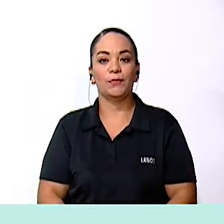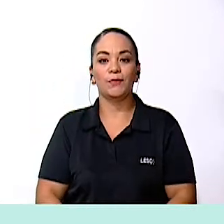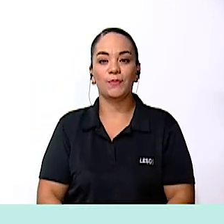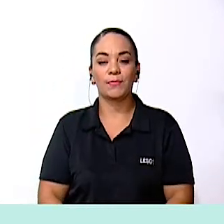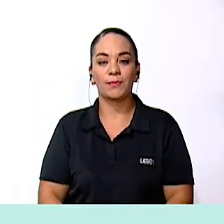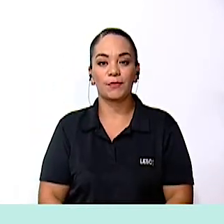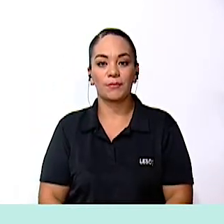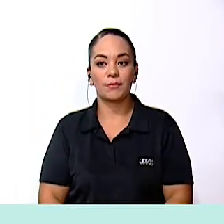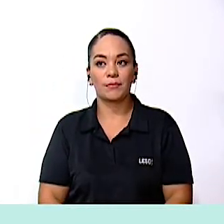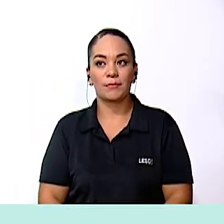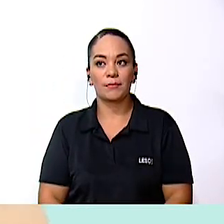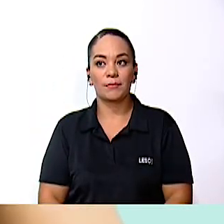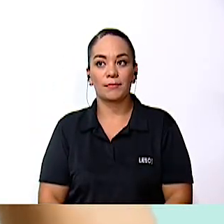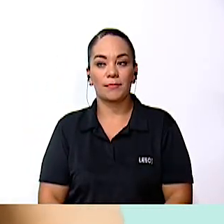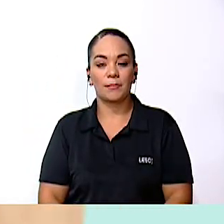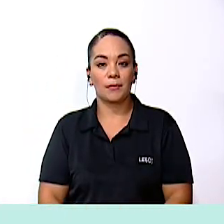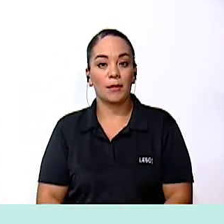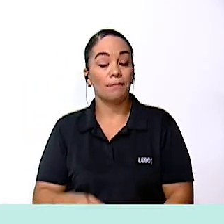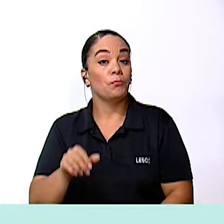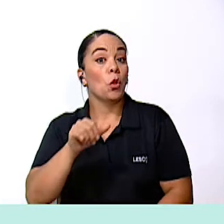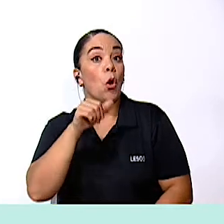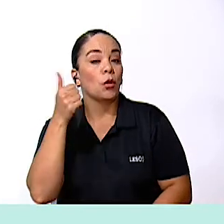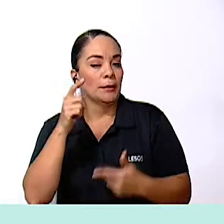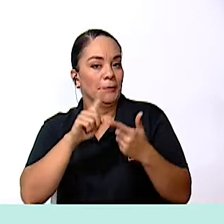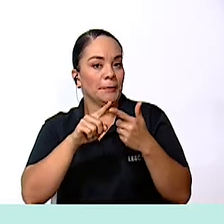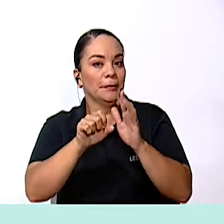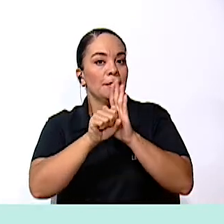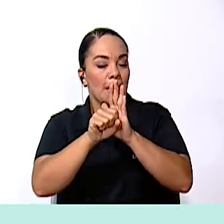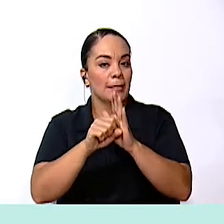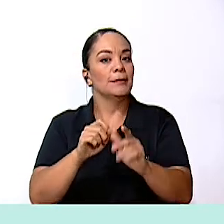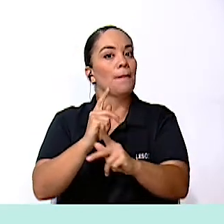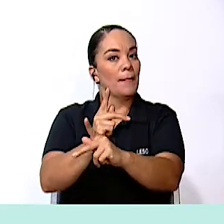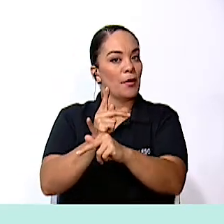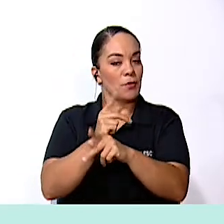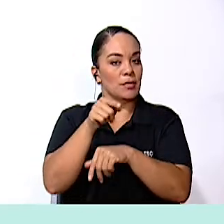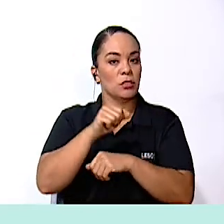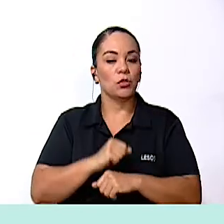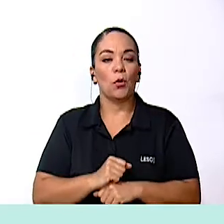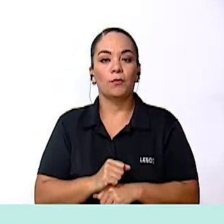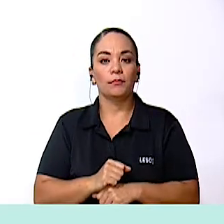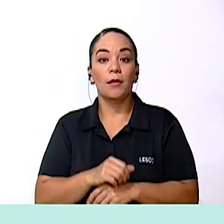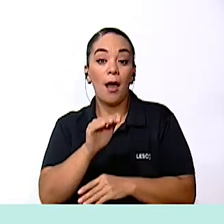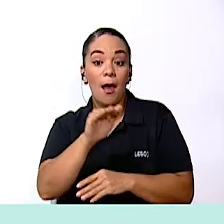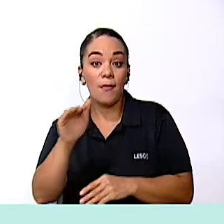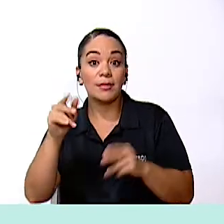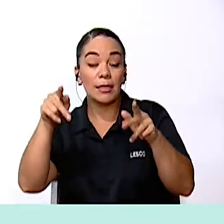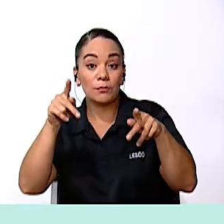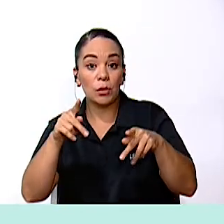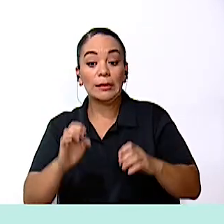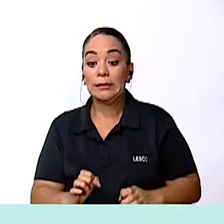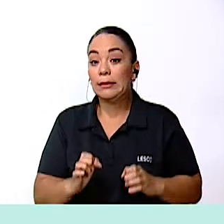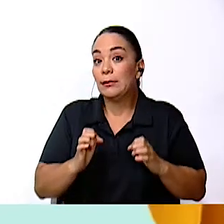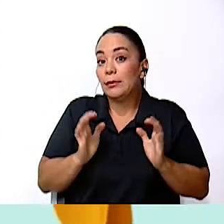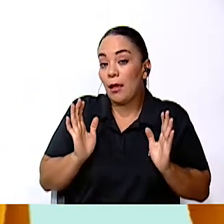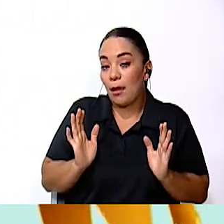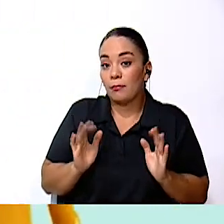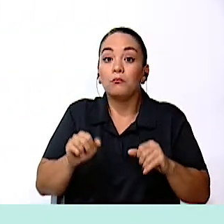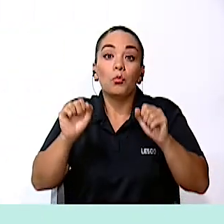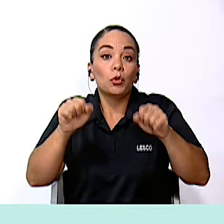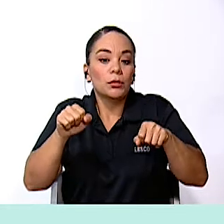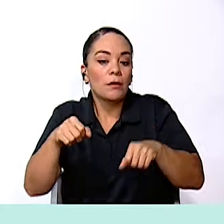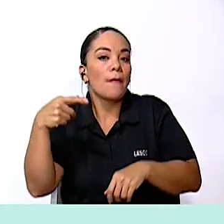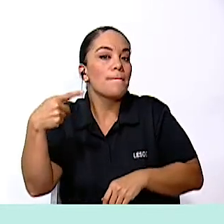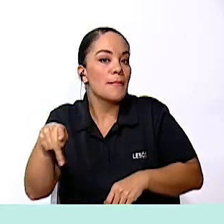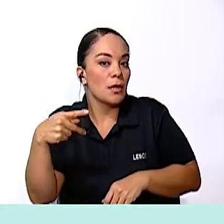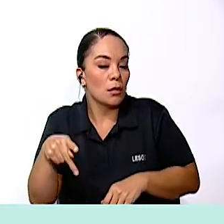Las señales de prevención Advierten al usuario de la vía Sobre la existencia real o potencial de un peligro